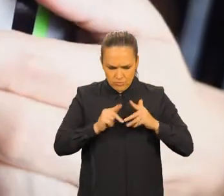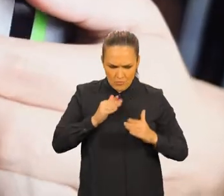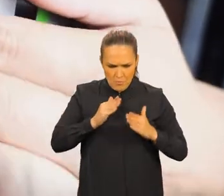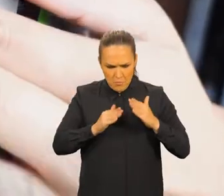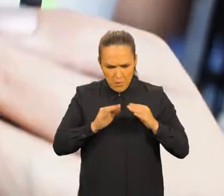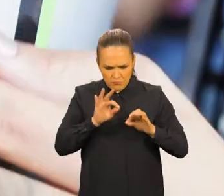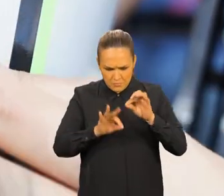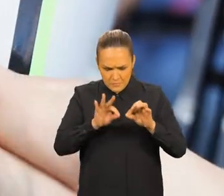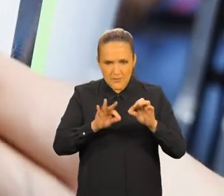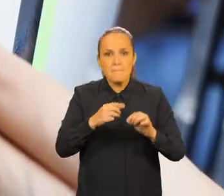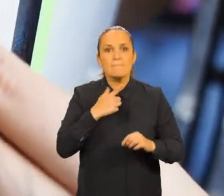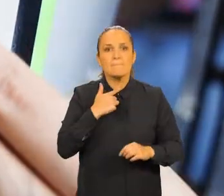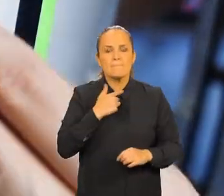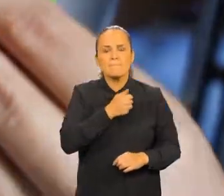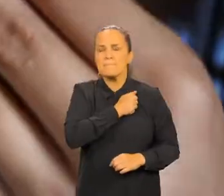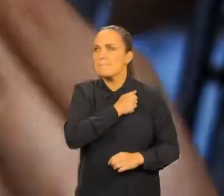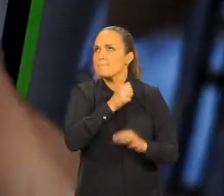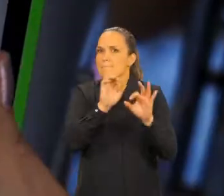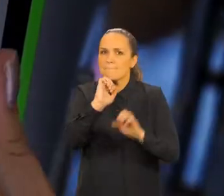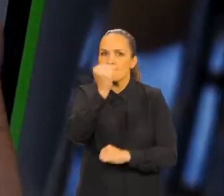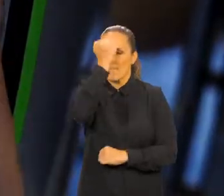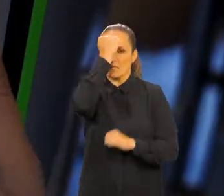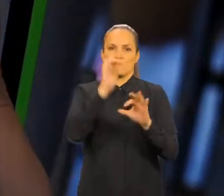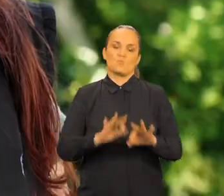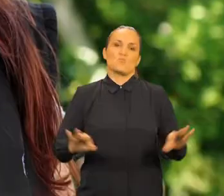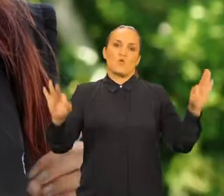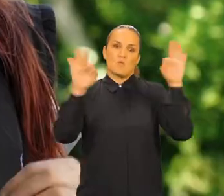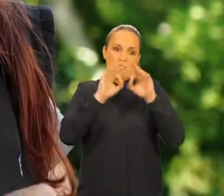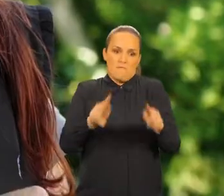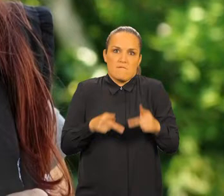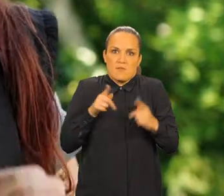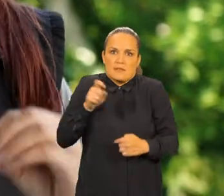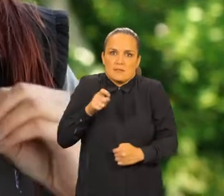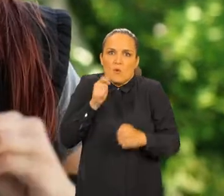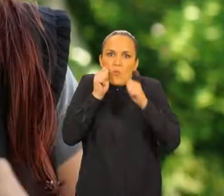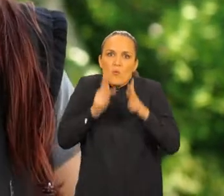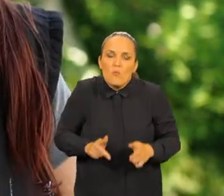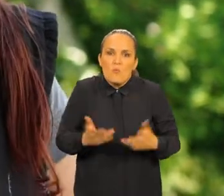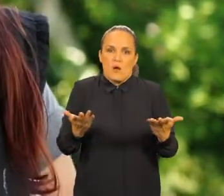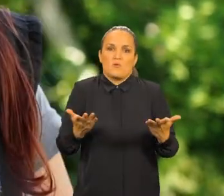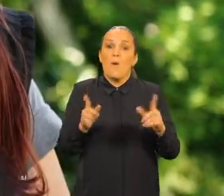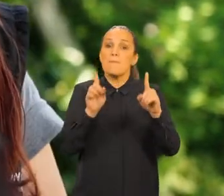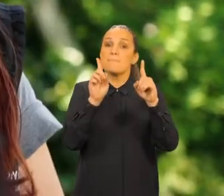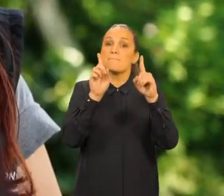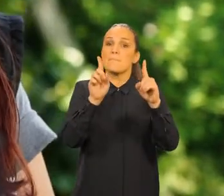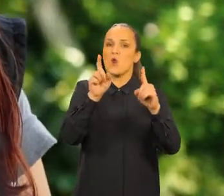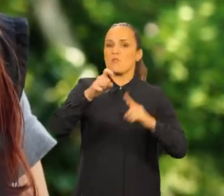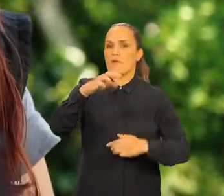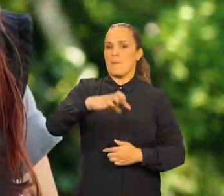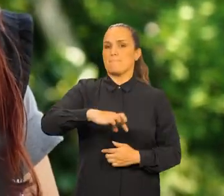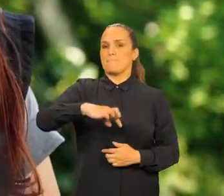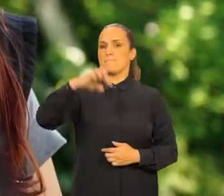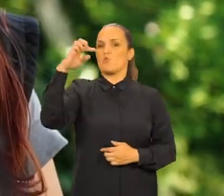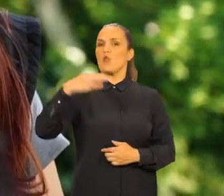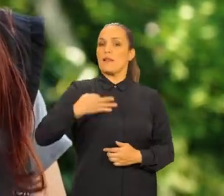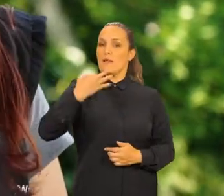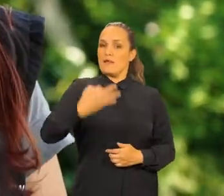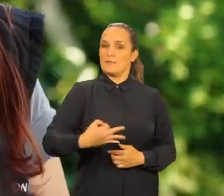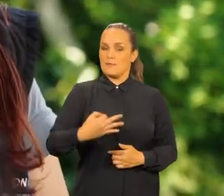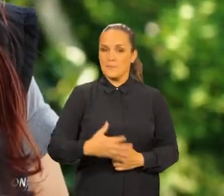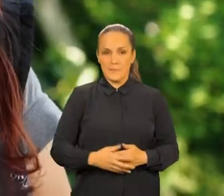para mí es fundamental la robótica en nuestras vidas utilizada de una manera